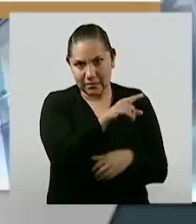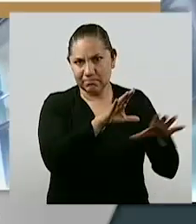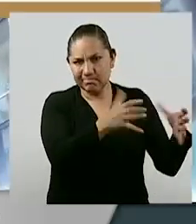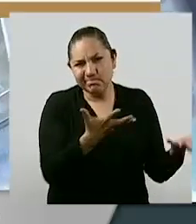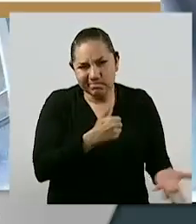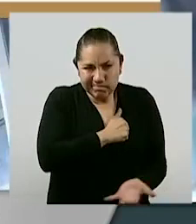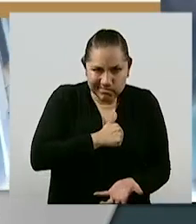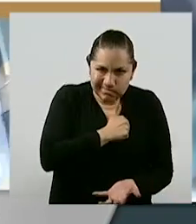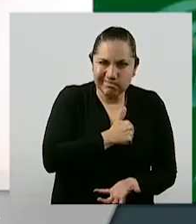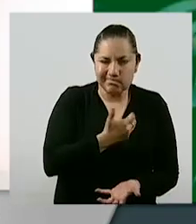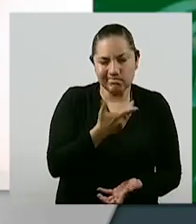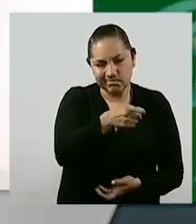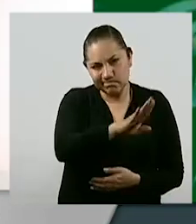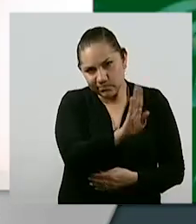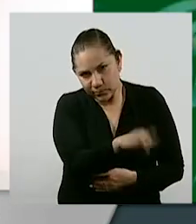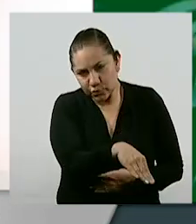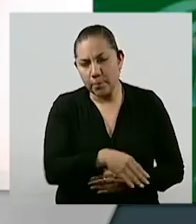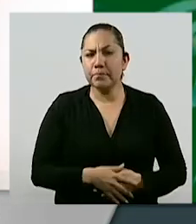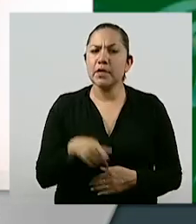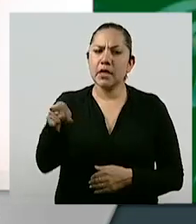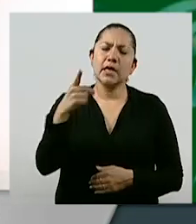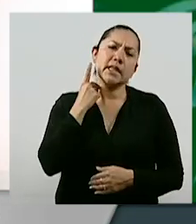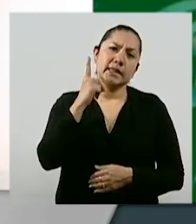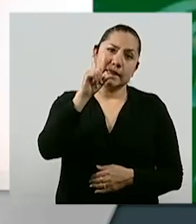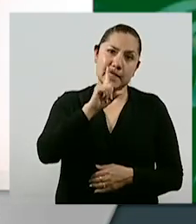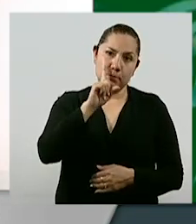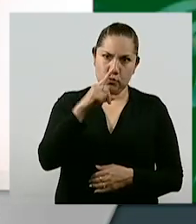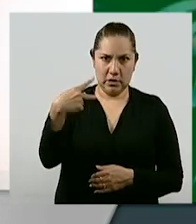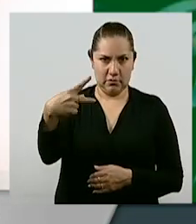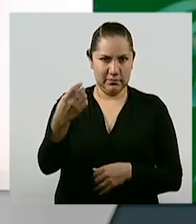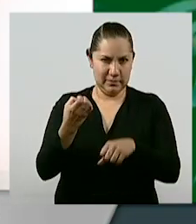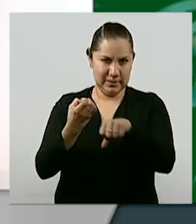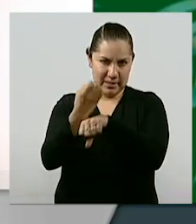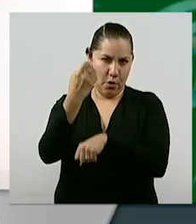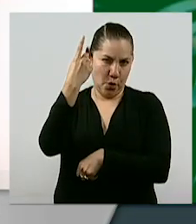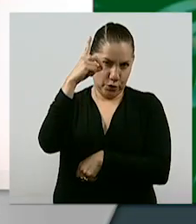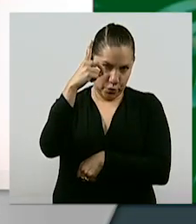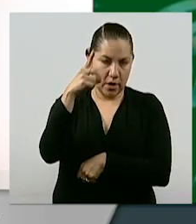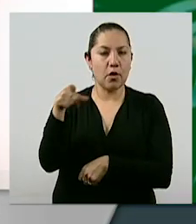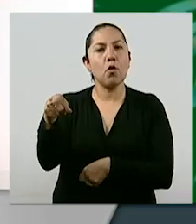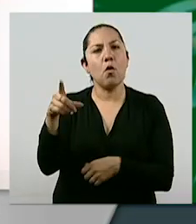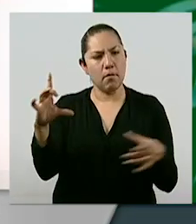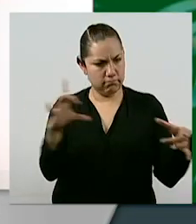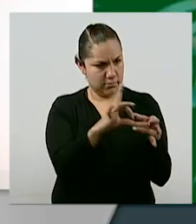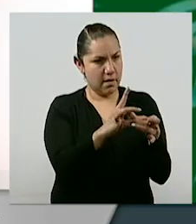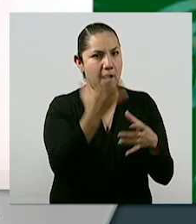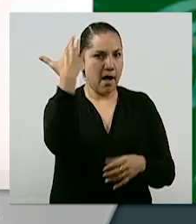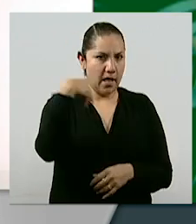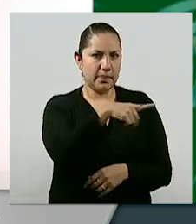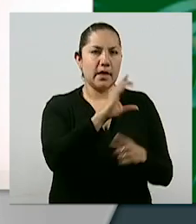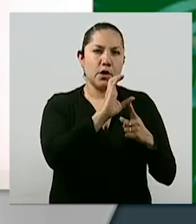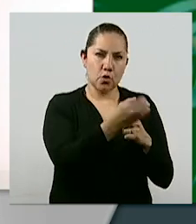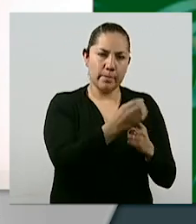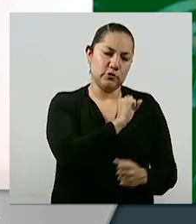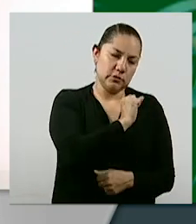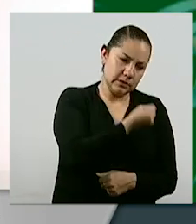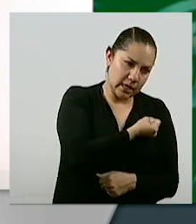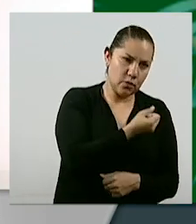Bueno, hay que recordar que la diputada por el Estado de Durango formaba parte de las comisiones de salud y también de juventud. Descanse en paz.